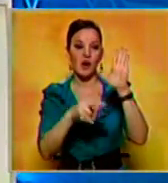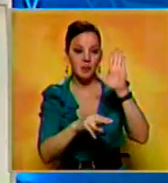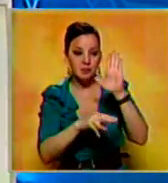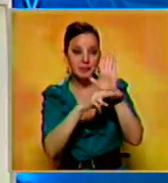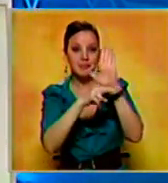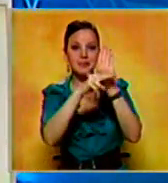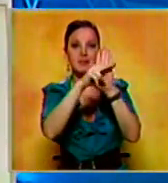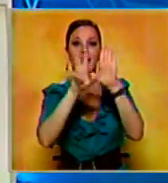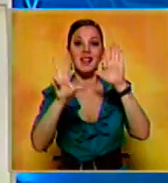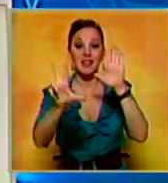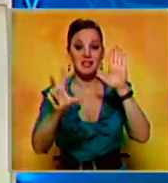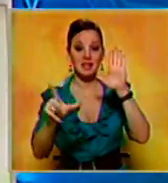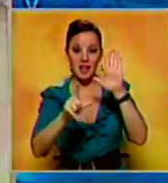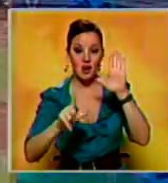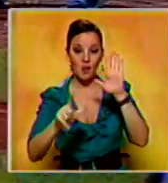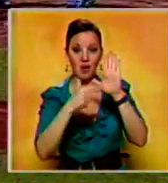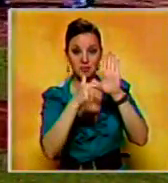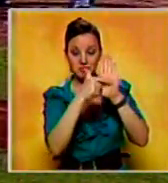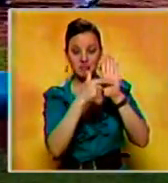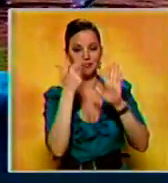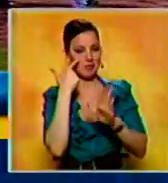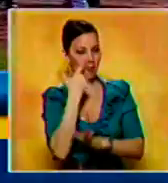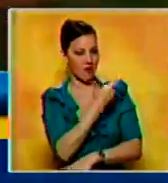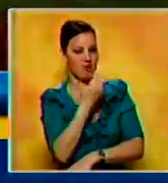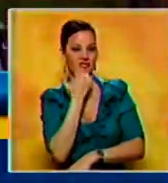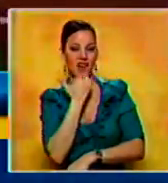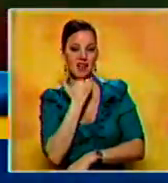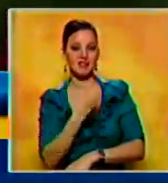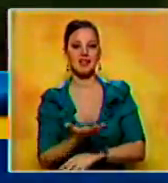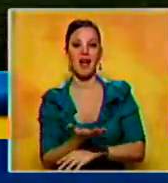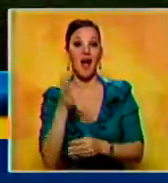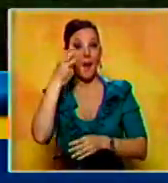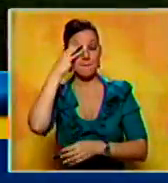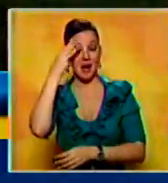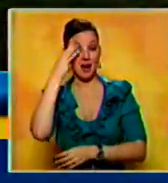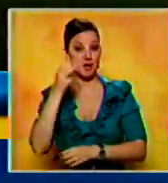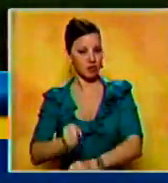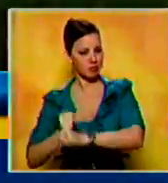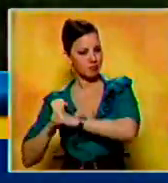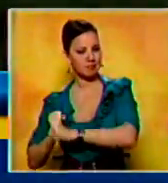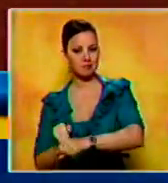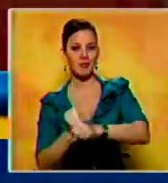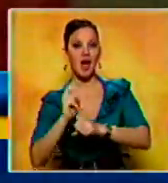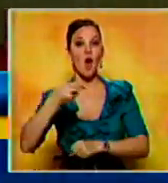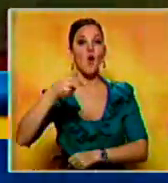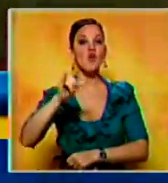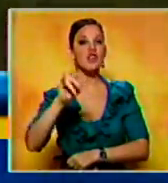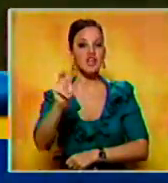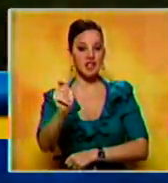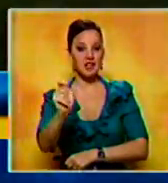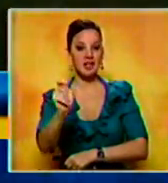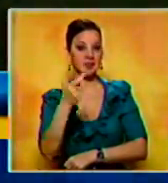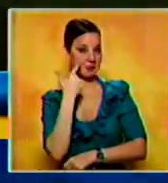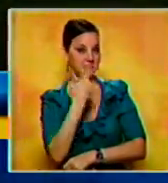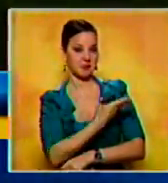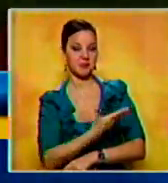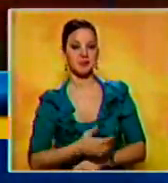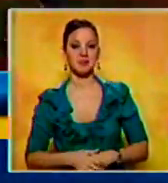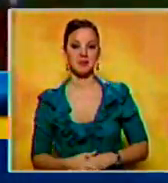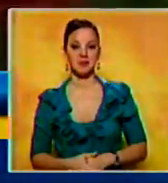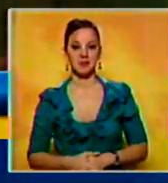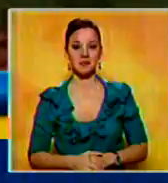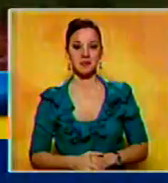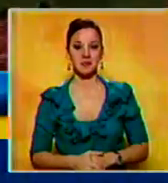clasificación. Nos vamos al estadio José Bernardo Pérez en Valencia. El Magallanes se adelantó con un hit de Adonis García con el que anotaba Rugney